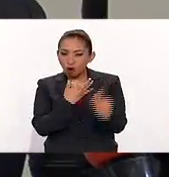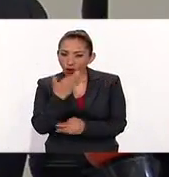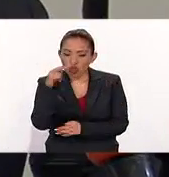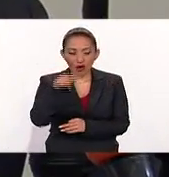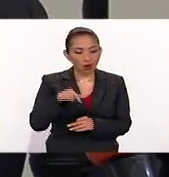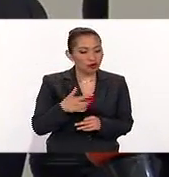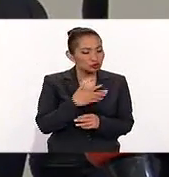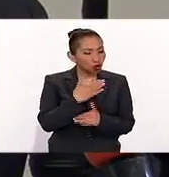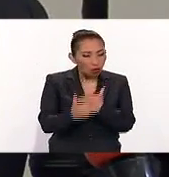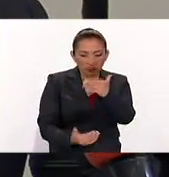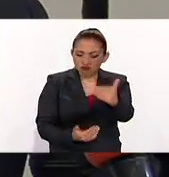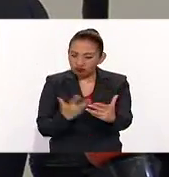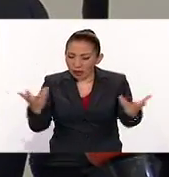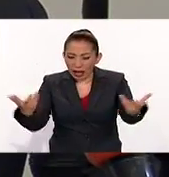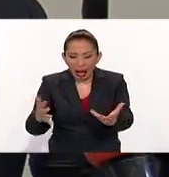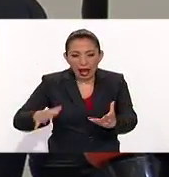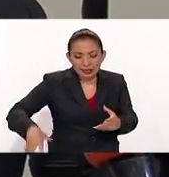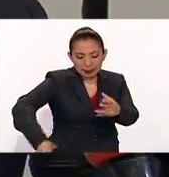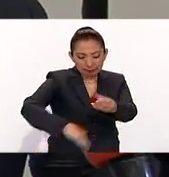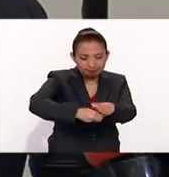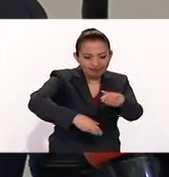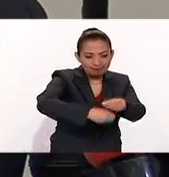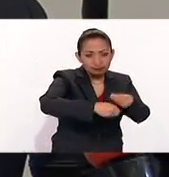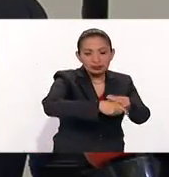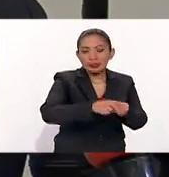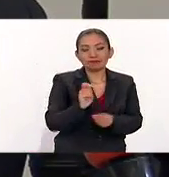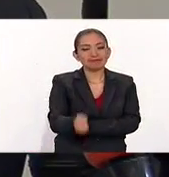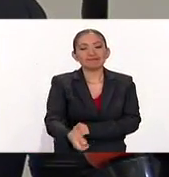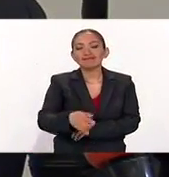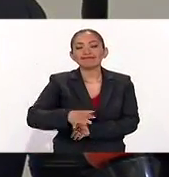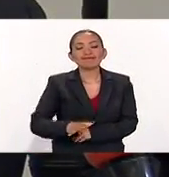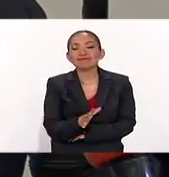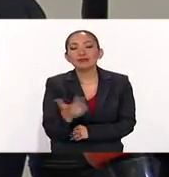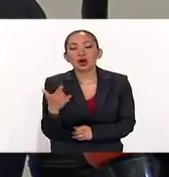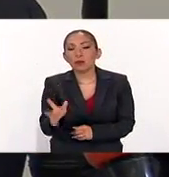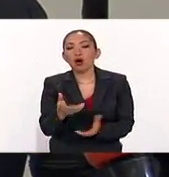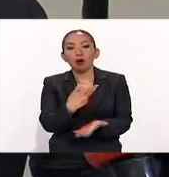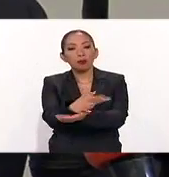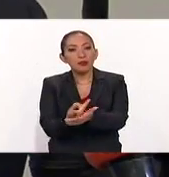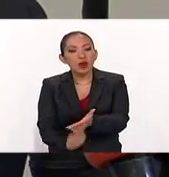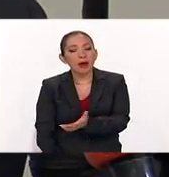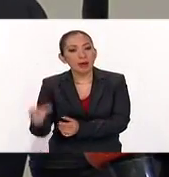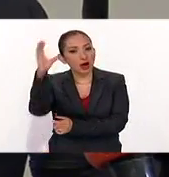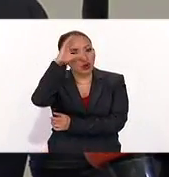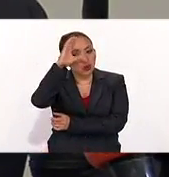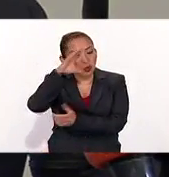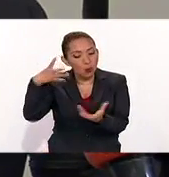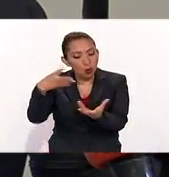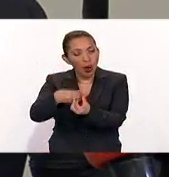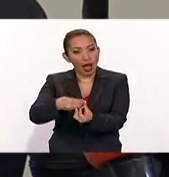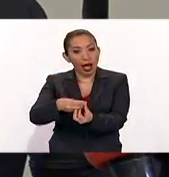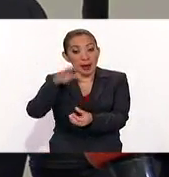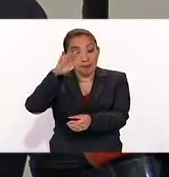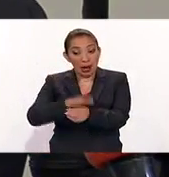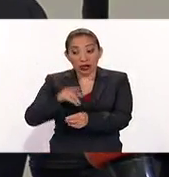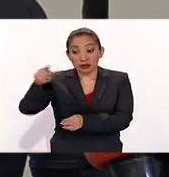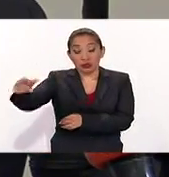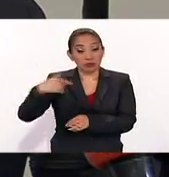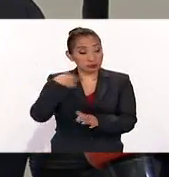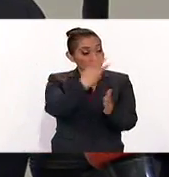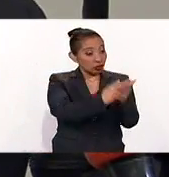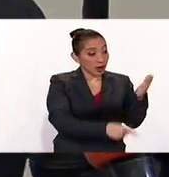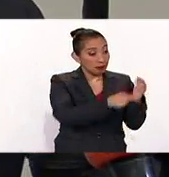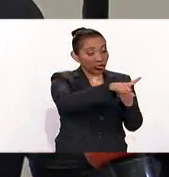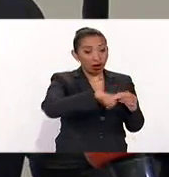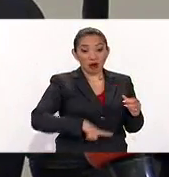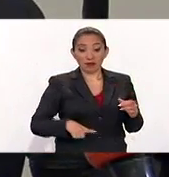todas las acciones que suman lo que podríamos definir como política cultural, más allá que una política cultural